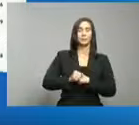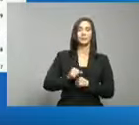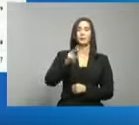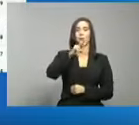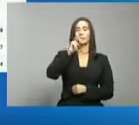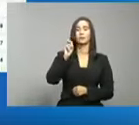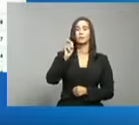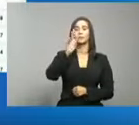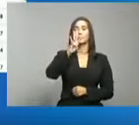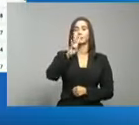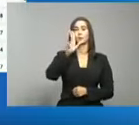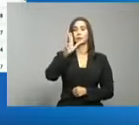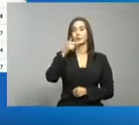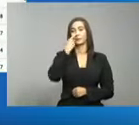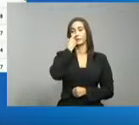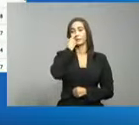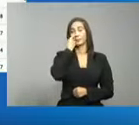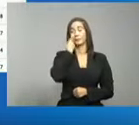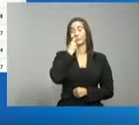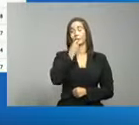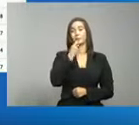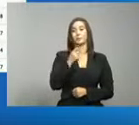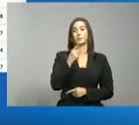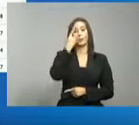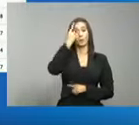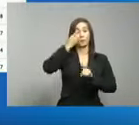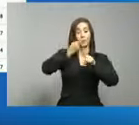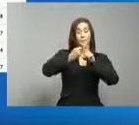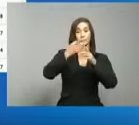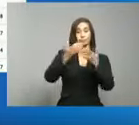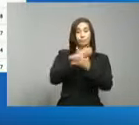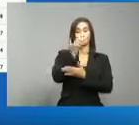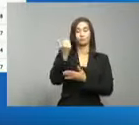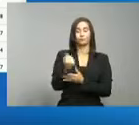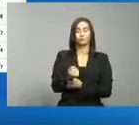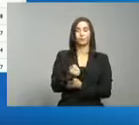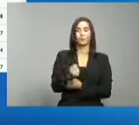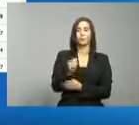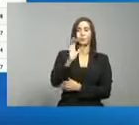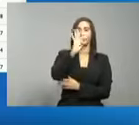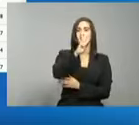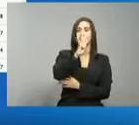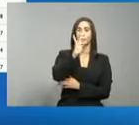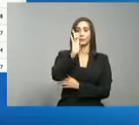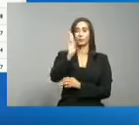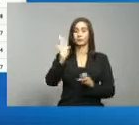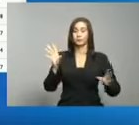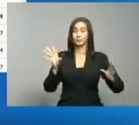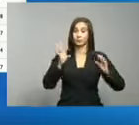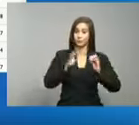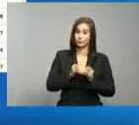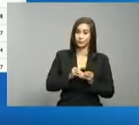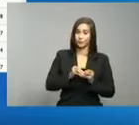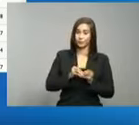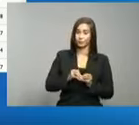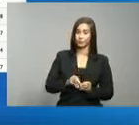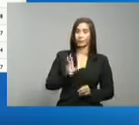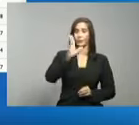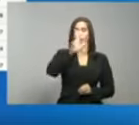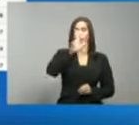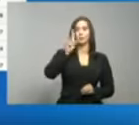243 pruebas realizadas, 1 caso nuevo, 47 acumulados, 31